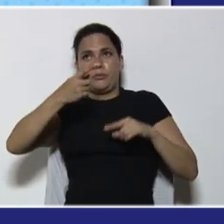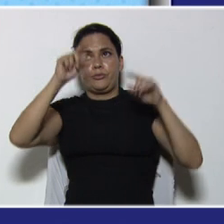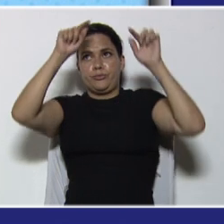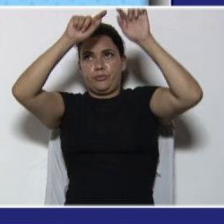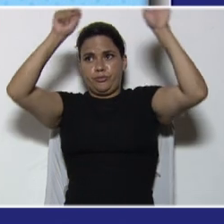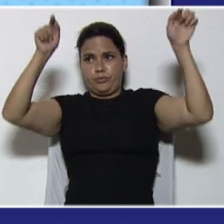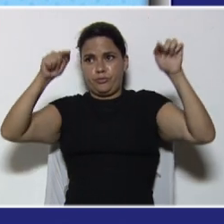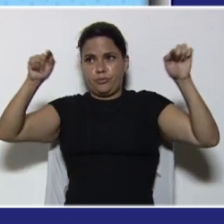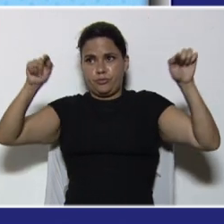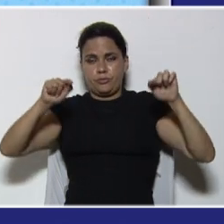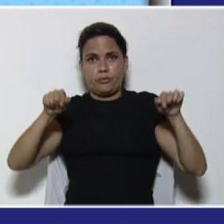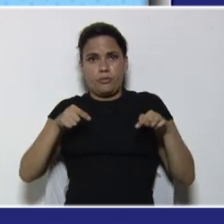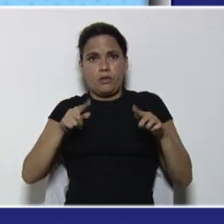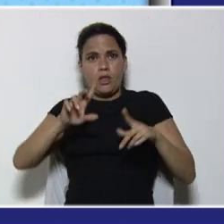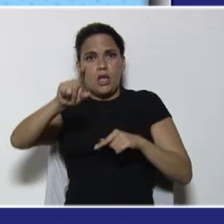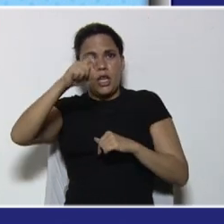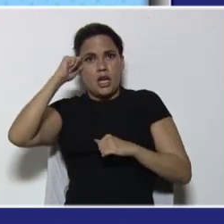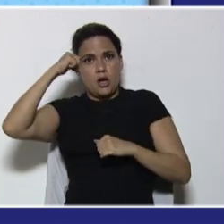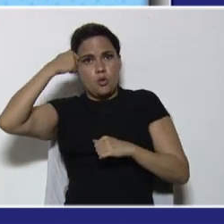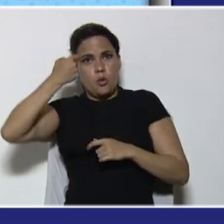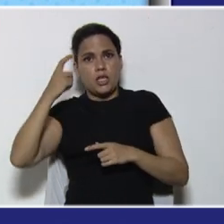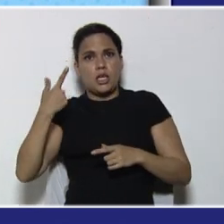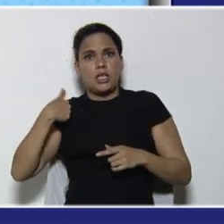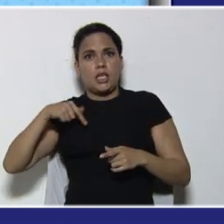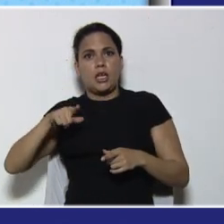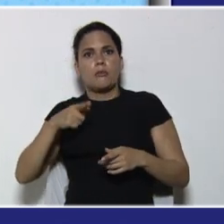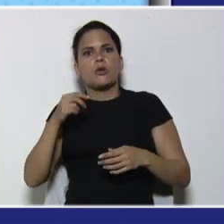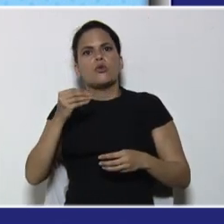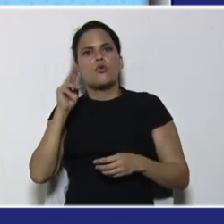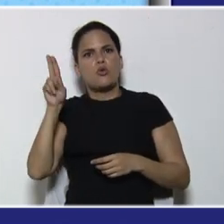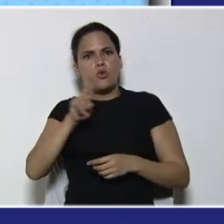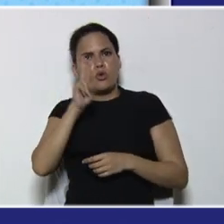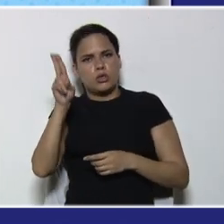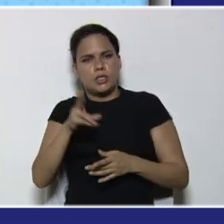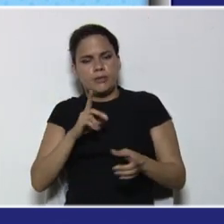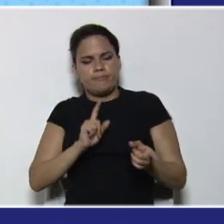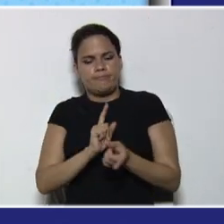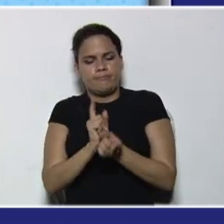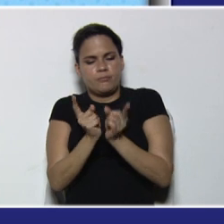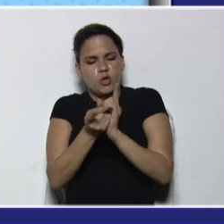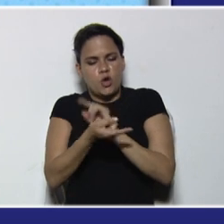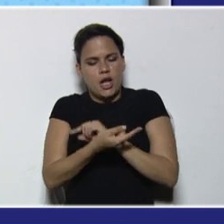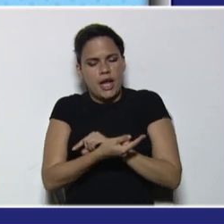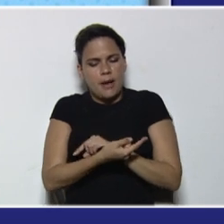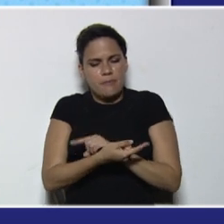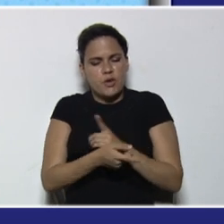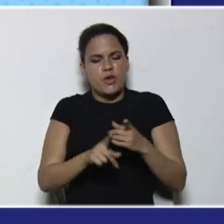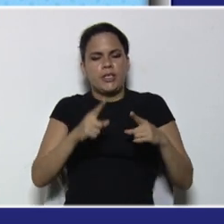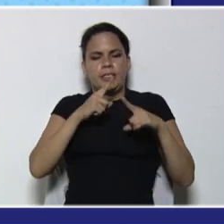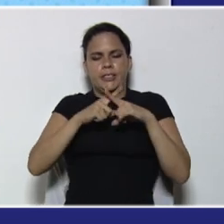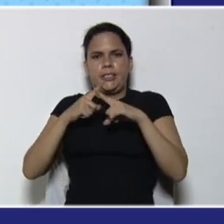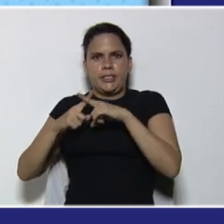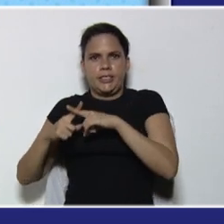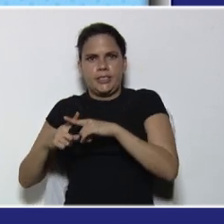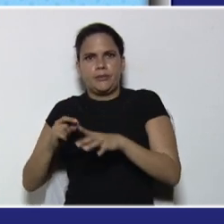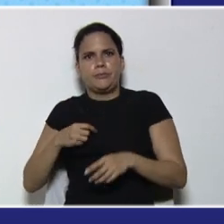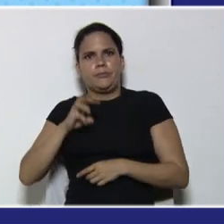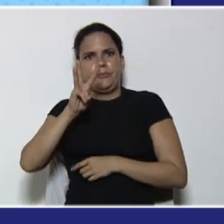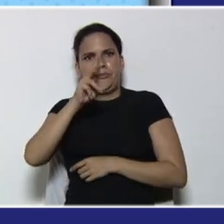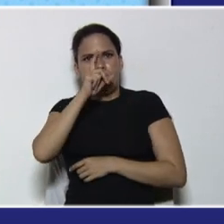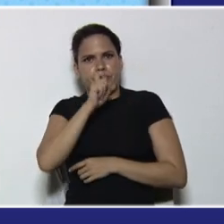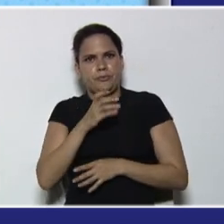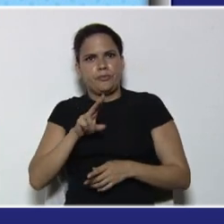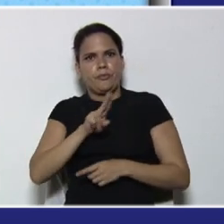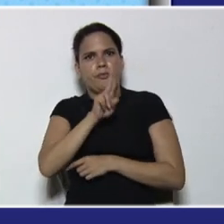recordemos entonces, que tenemos que aplicar, la suposición, de término, para tercer año, aplica el método, Vaxali,